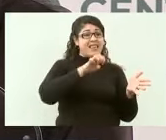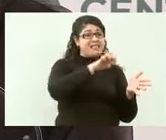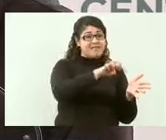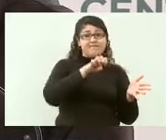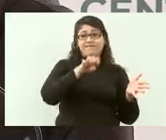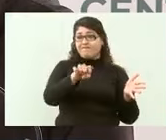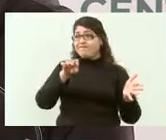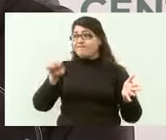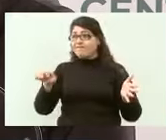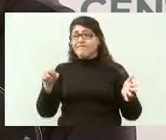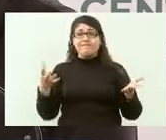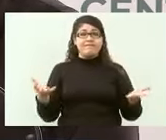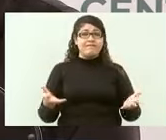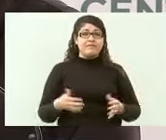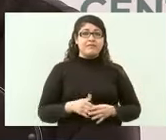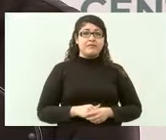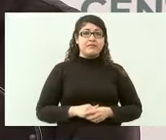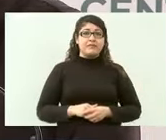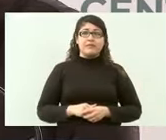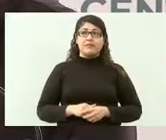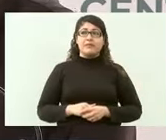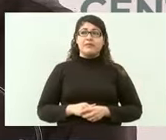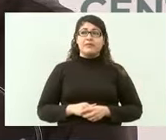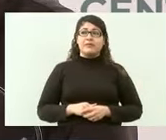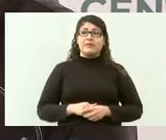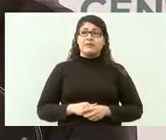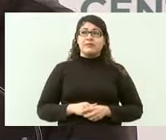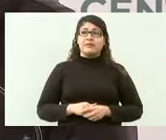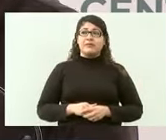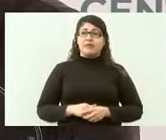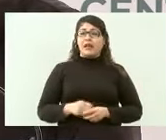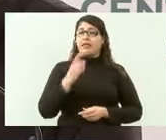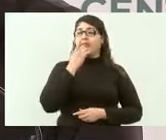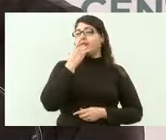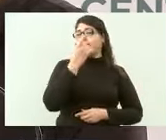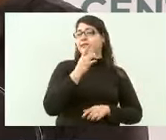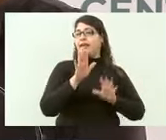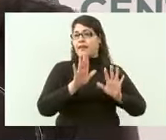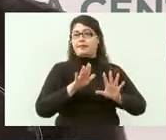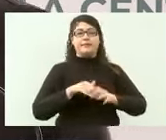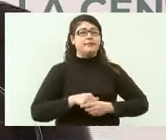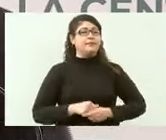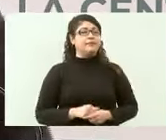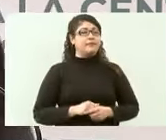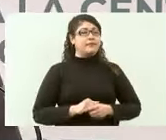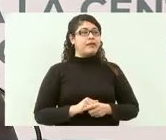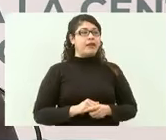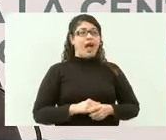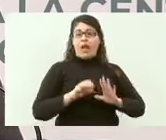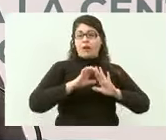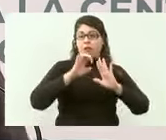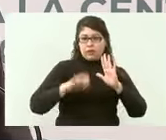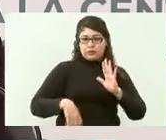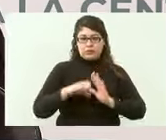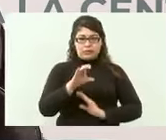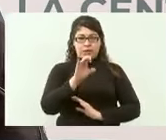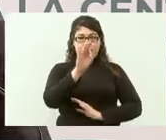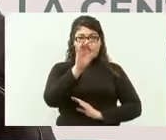a decir que si no se privatizaba la industria eléctrica